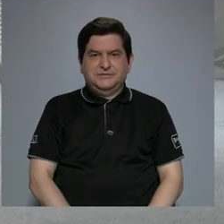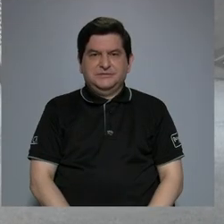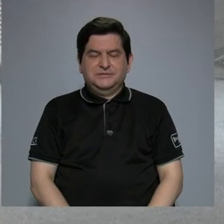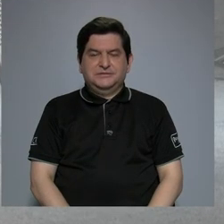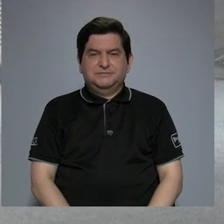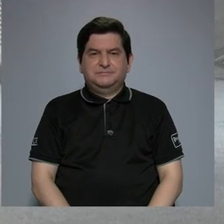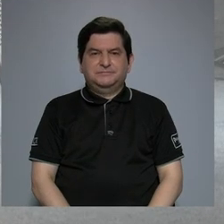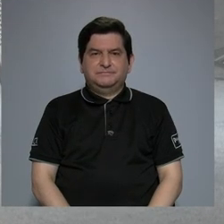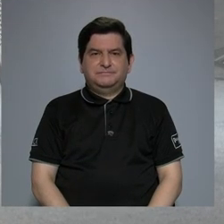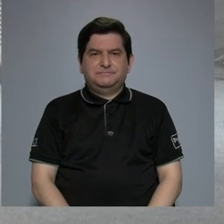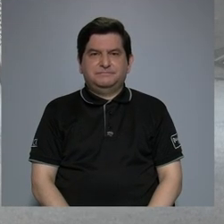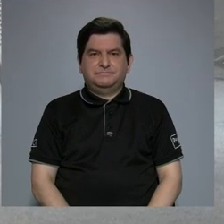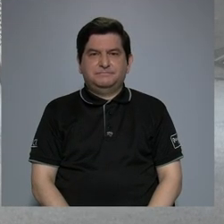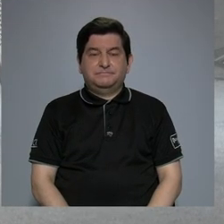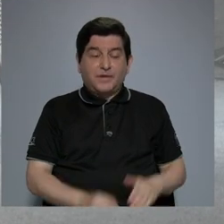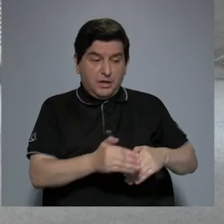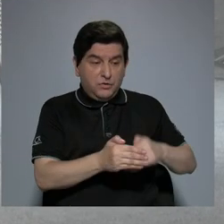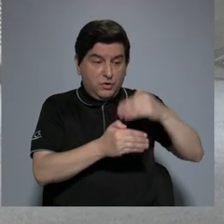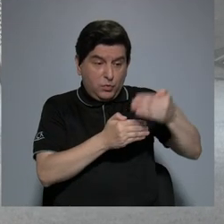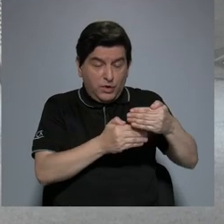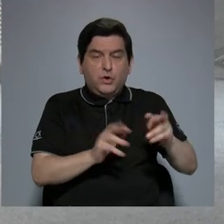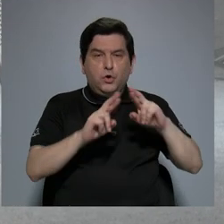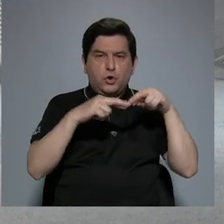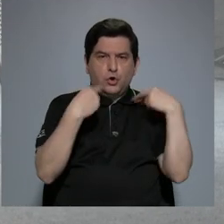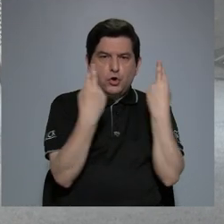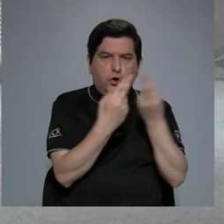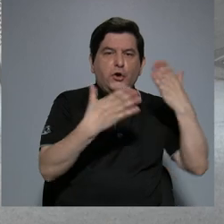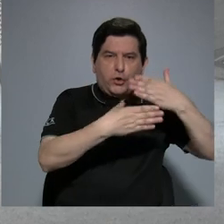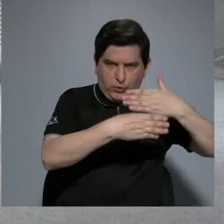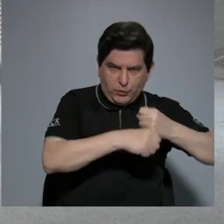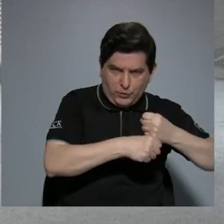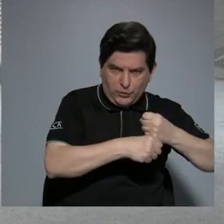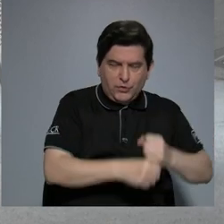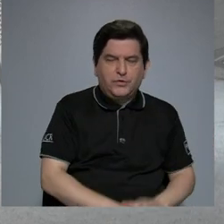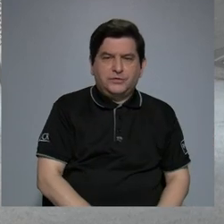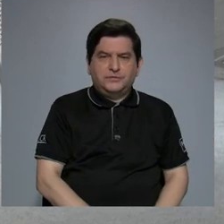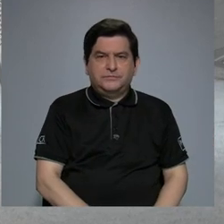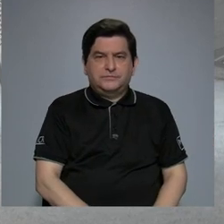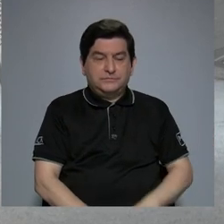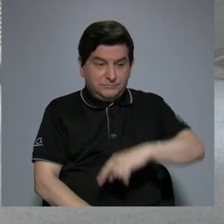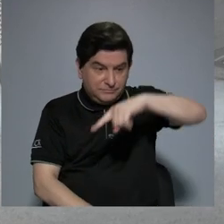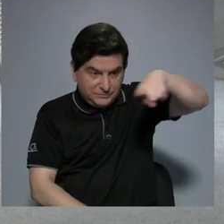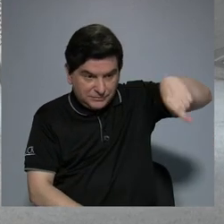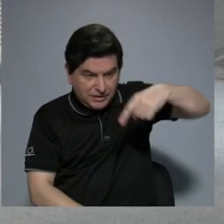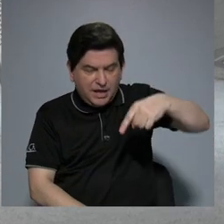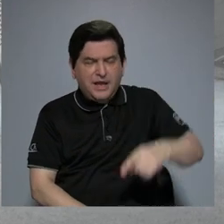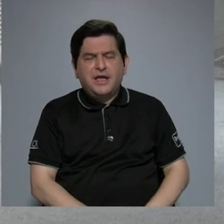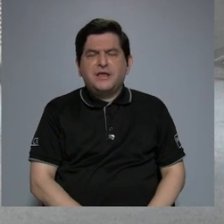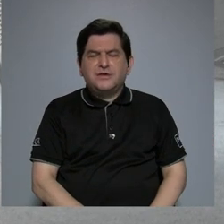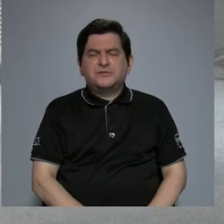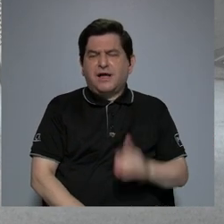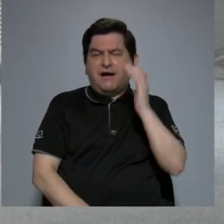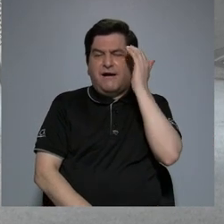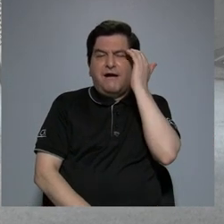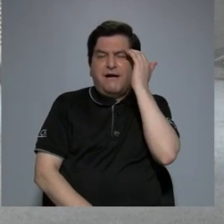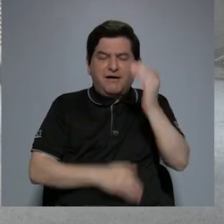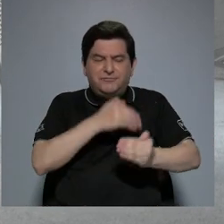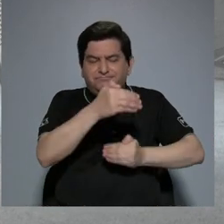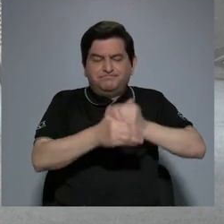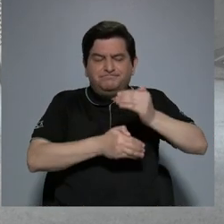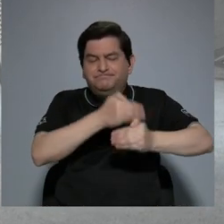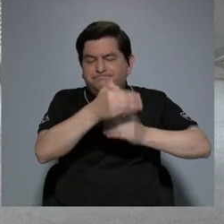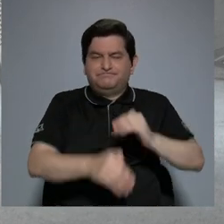una reunión con ellos para familiarizarlos con el proceso,